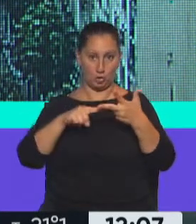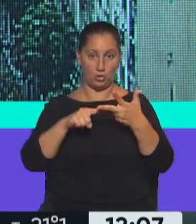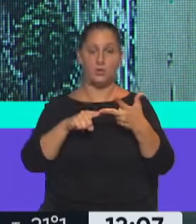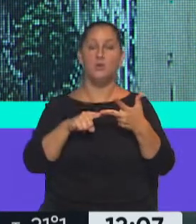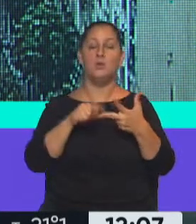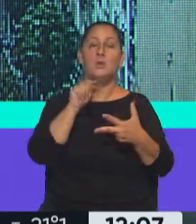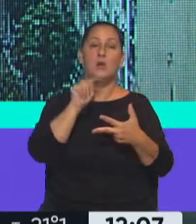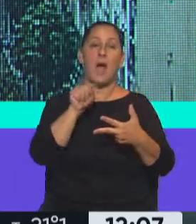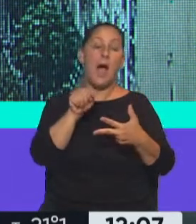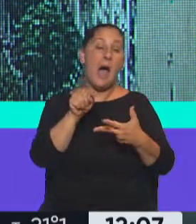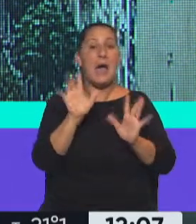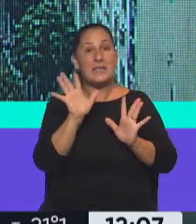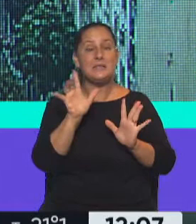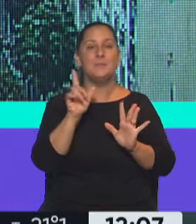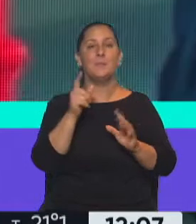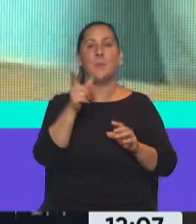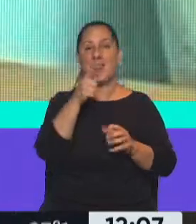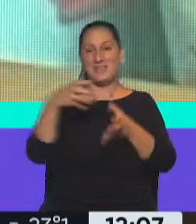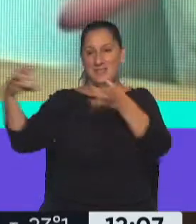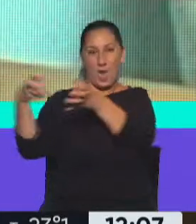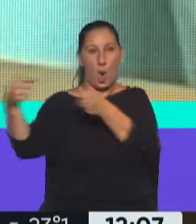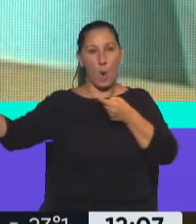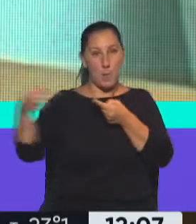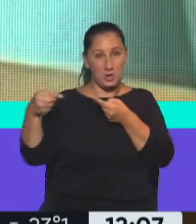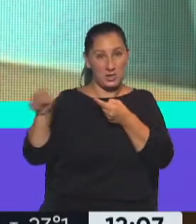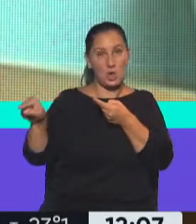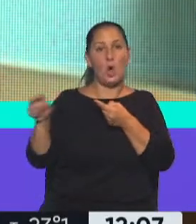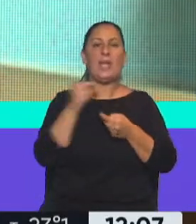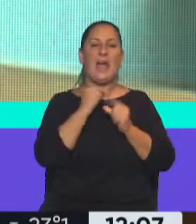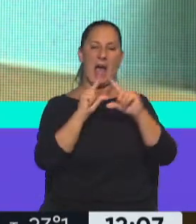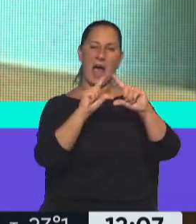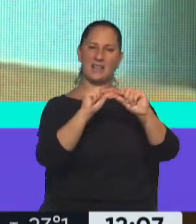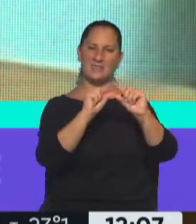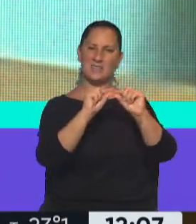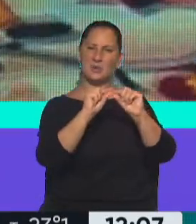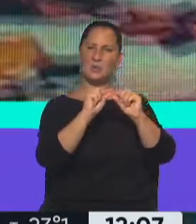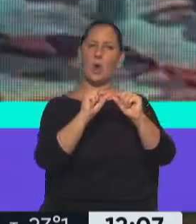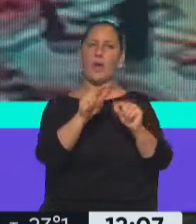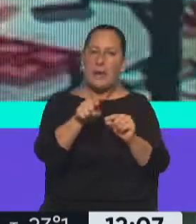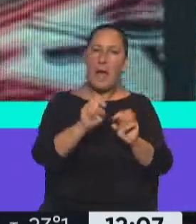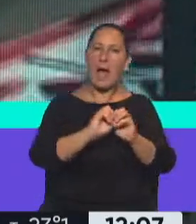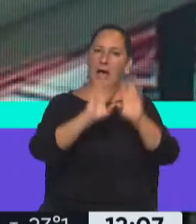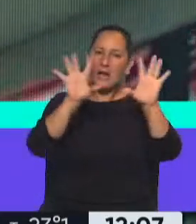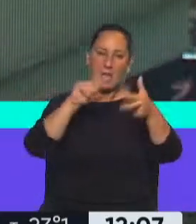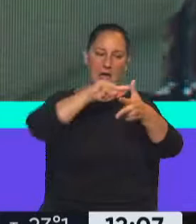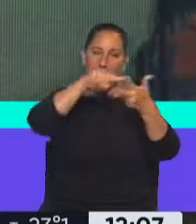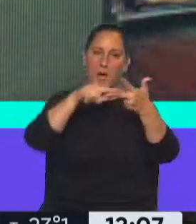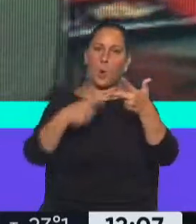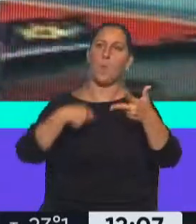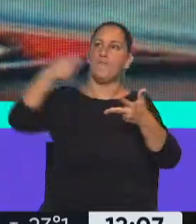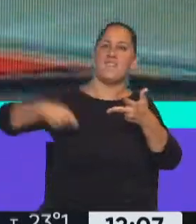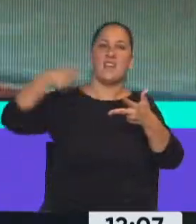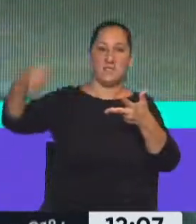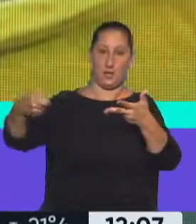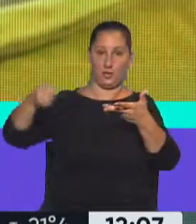está la discusión Aparentemente la oposición pretendía que, por un lado, un artículo quedara explícita la refinanciación de la deuda.